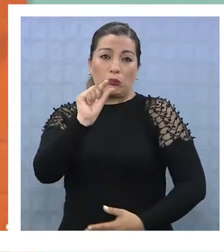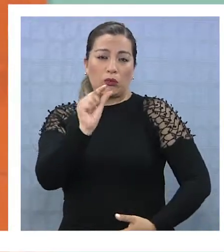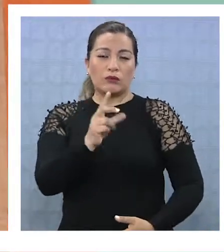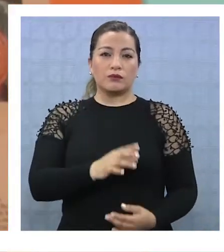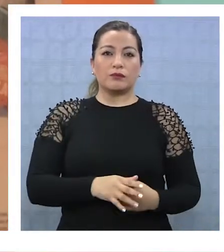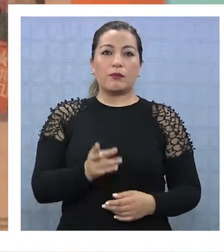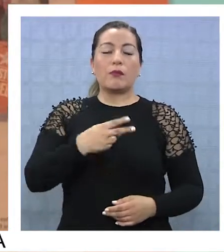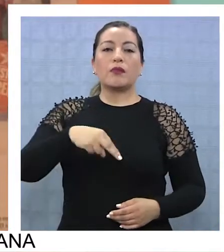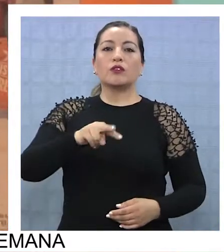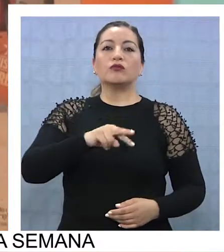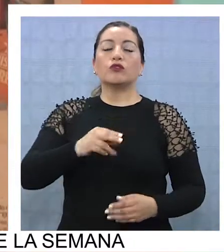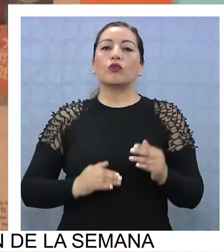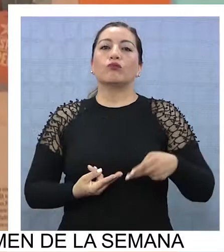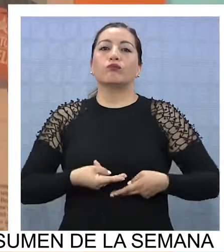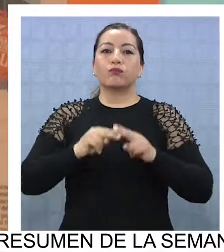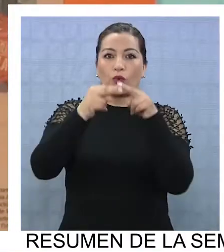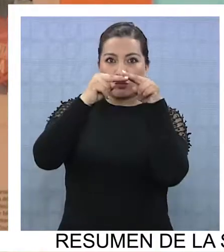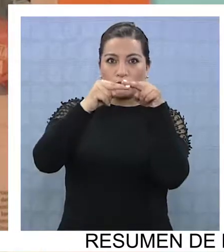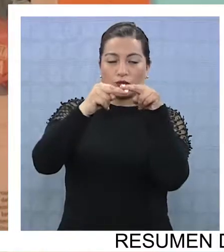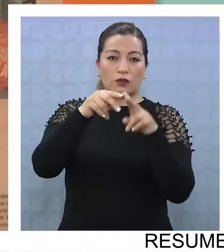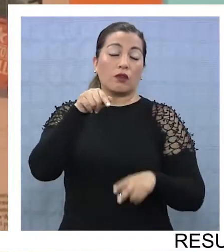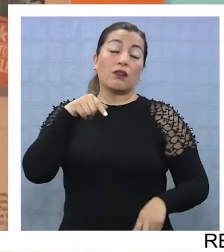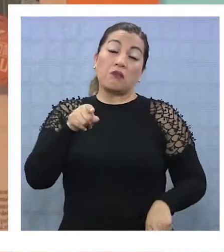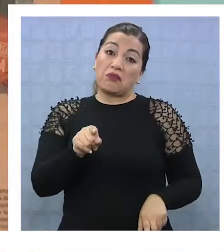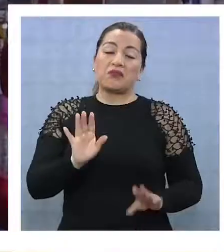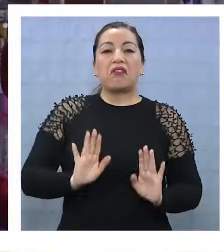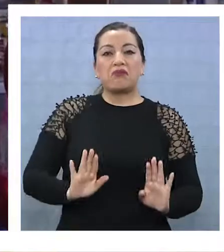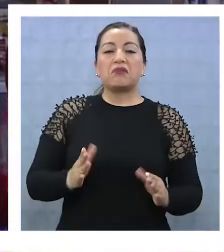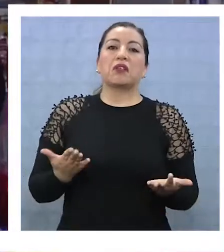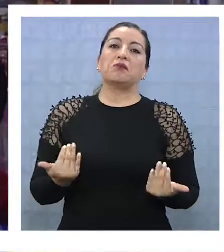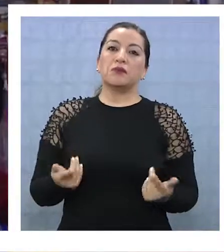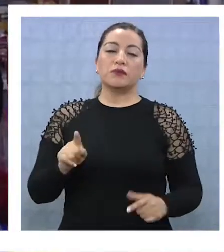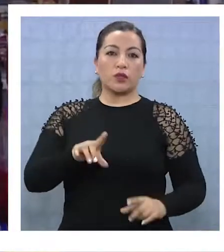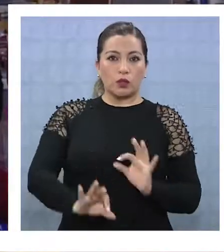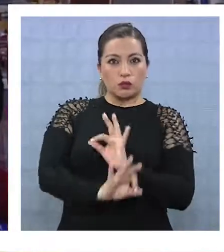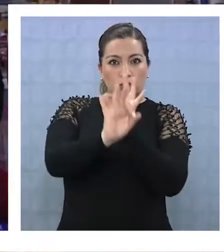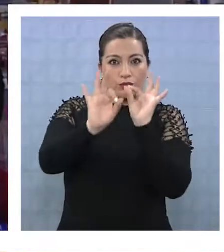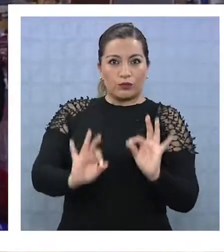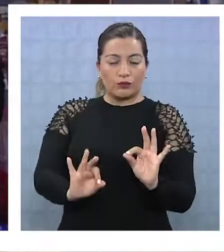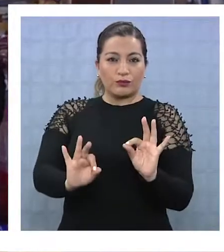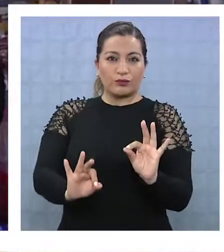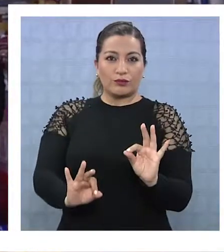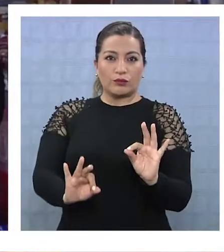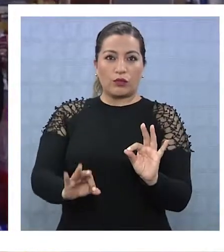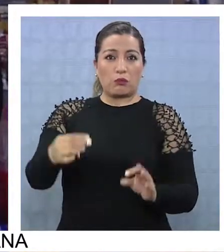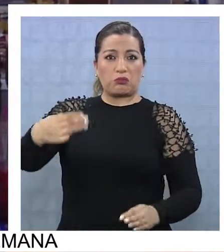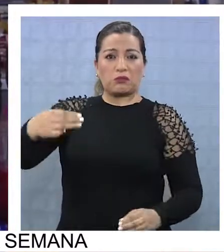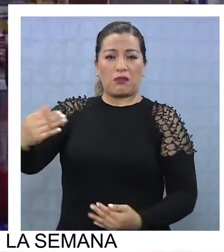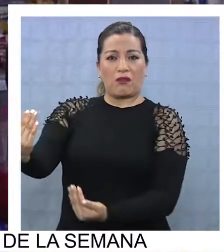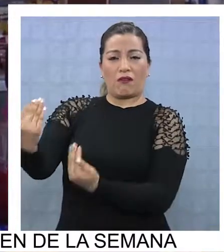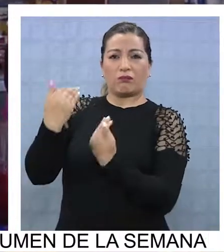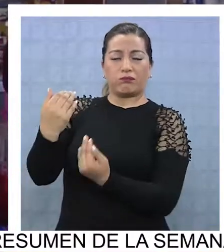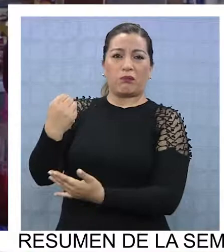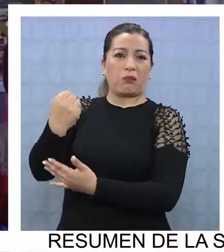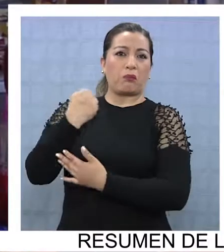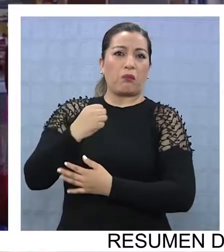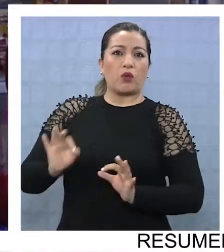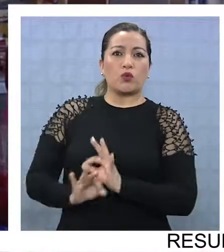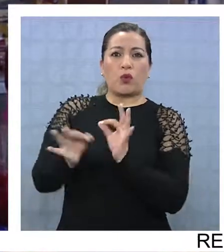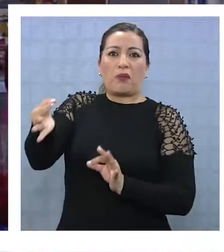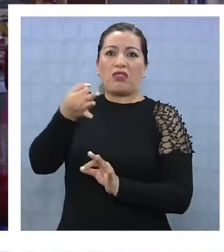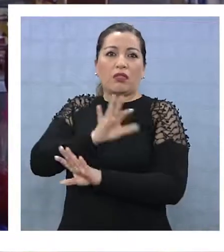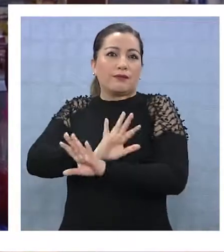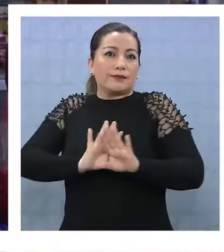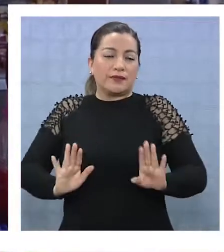manito, como se dice, para nuestra construcción. Pero ahí estamos. Nunca lo ha ayudado,